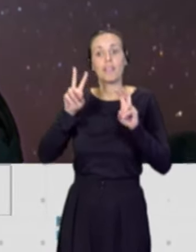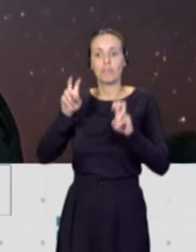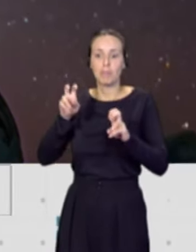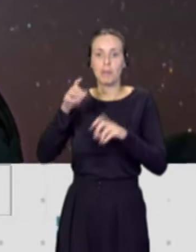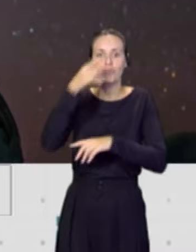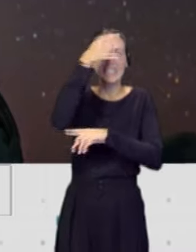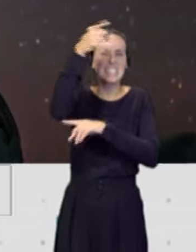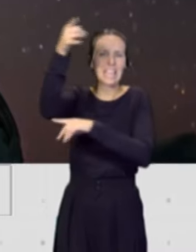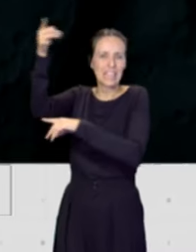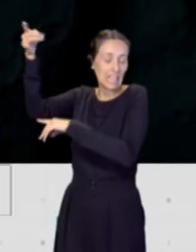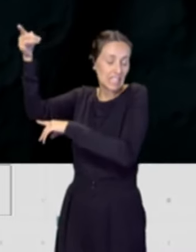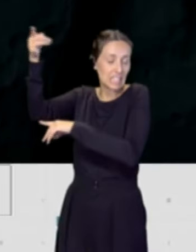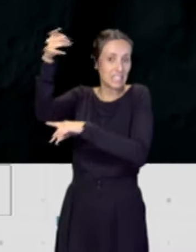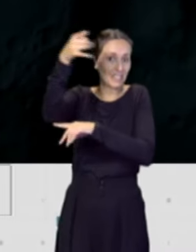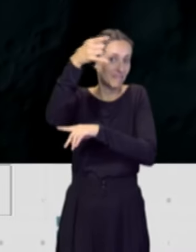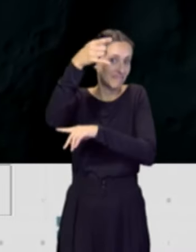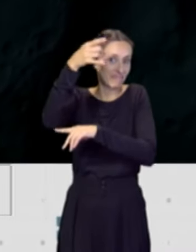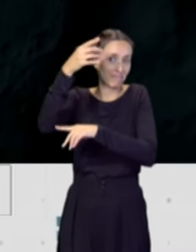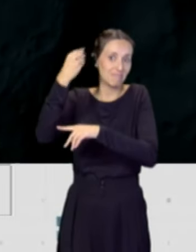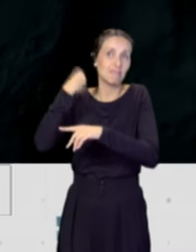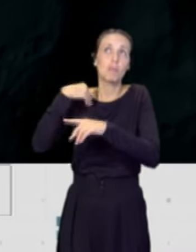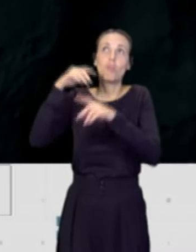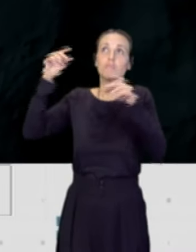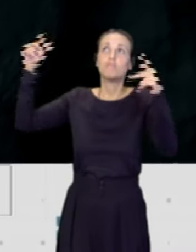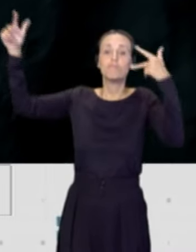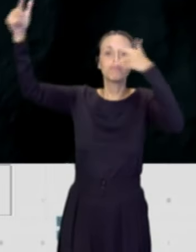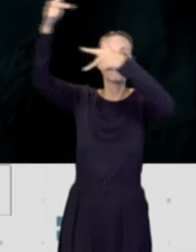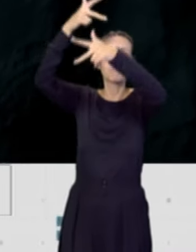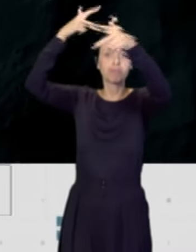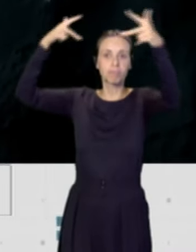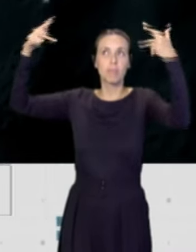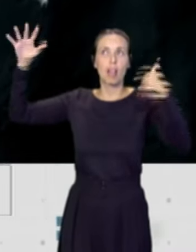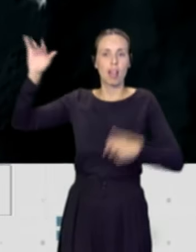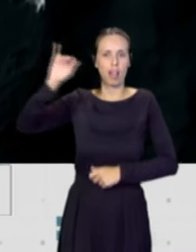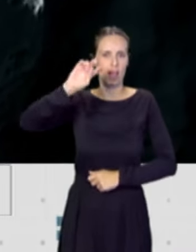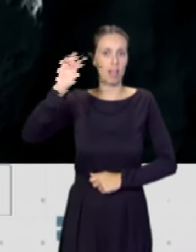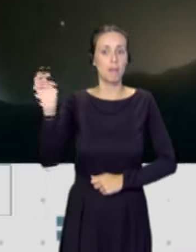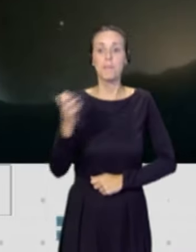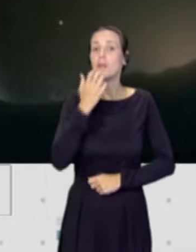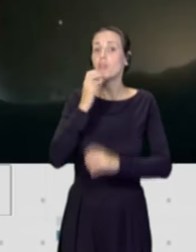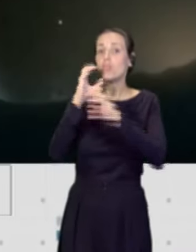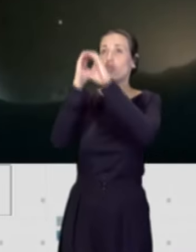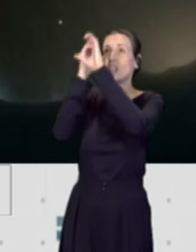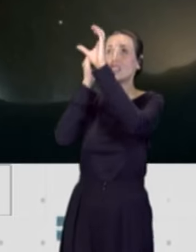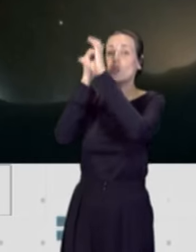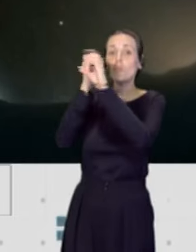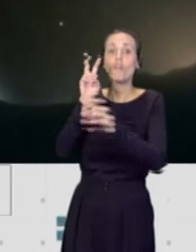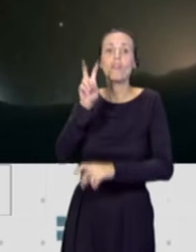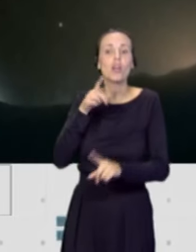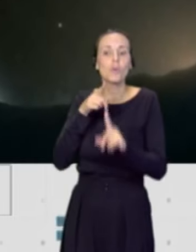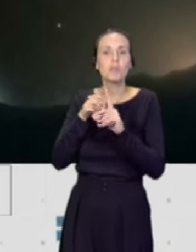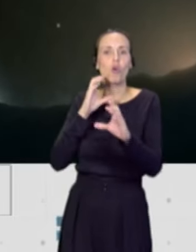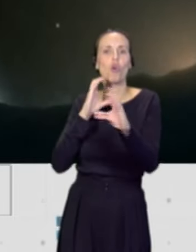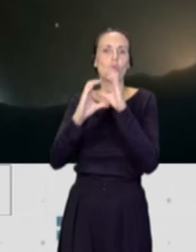el nuevo espacio, cada vez hay un número mayor de satélites en órbita, igualmente un telescopio puede servir para realizar comunicaciones